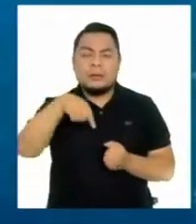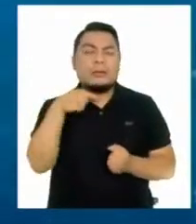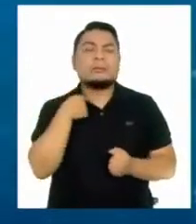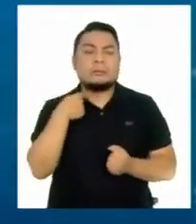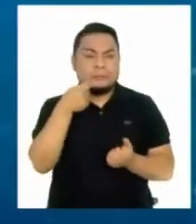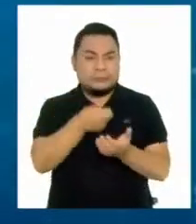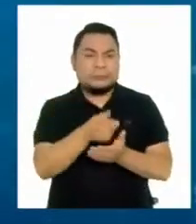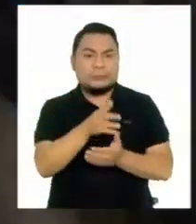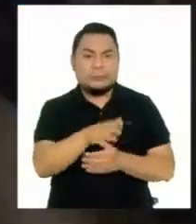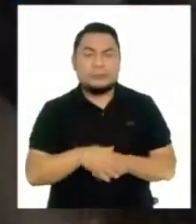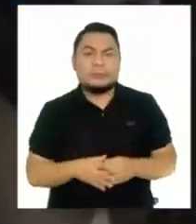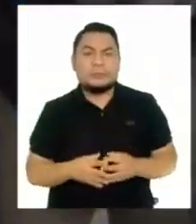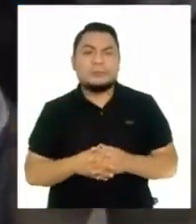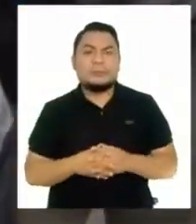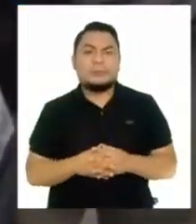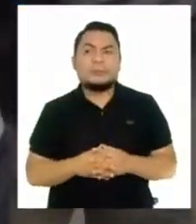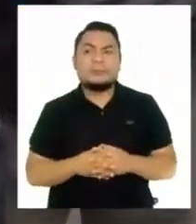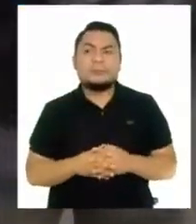afectados.